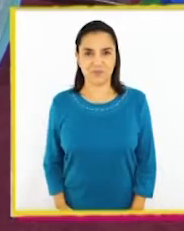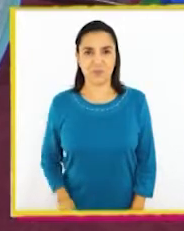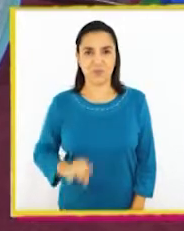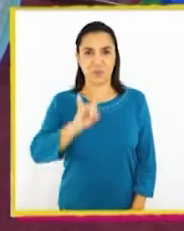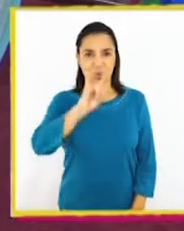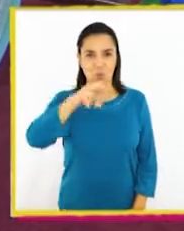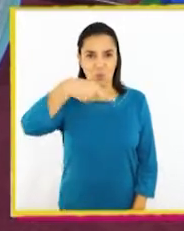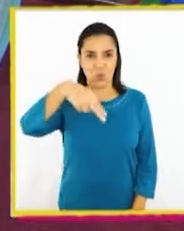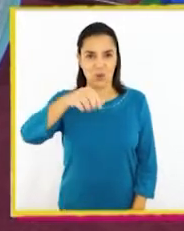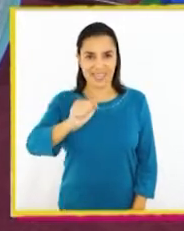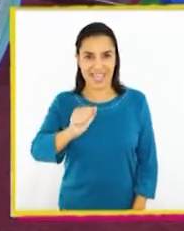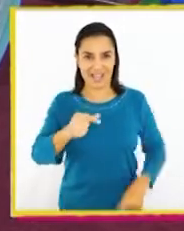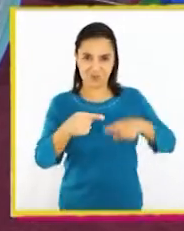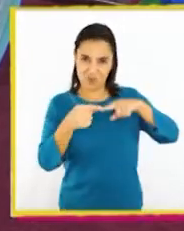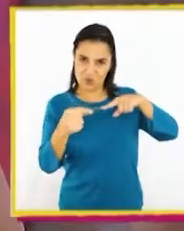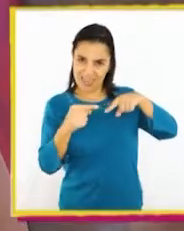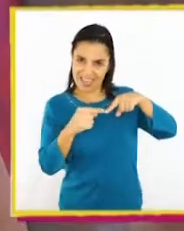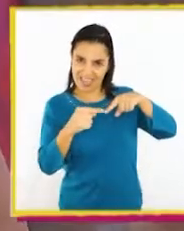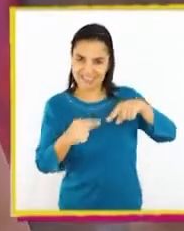De uña.